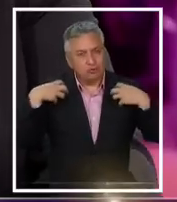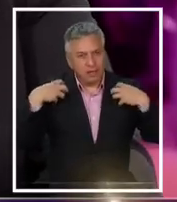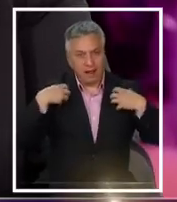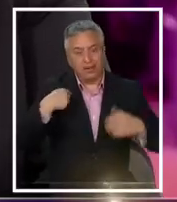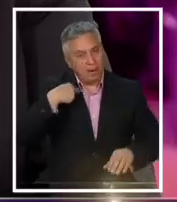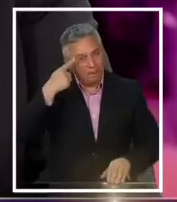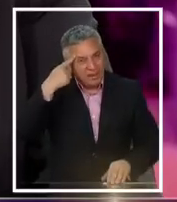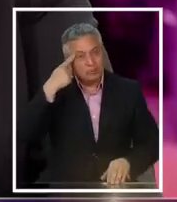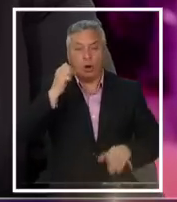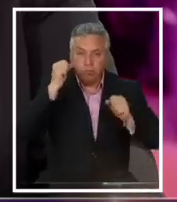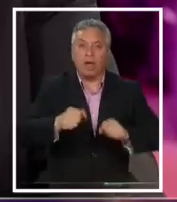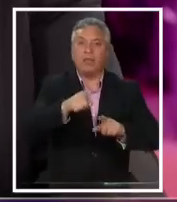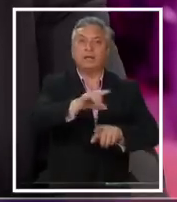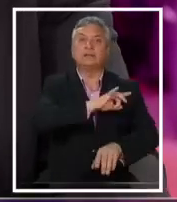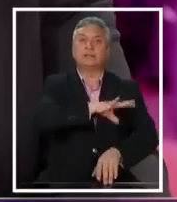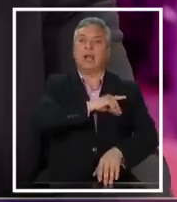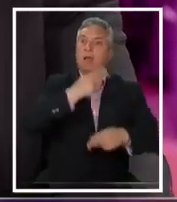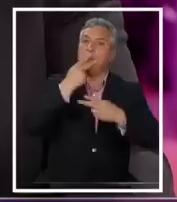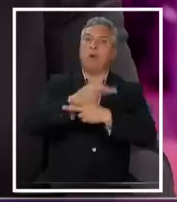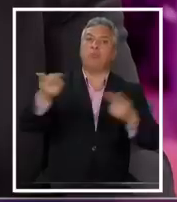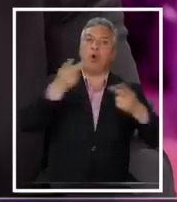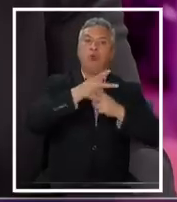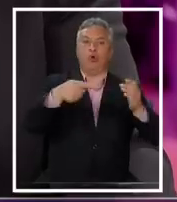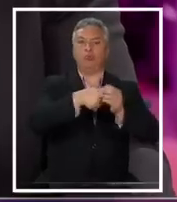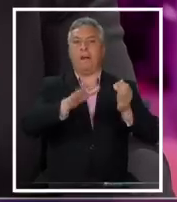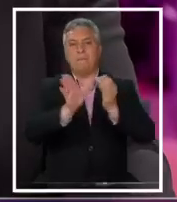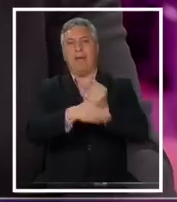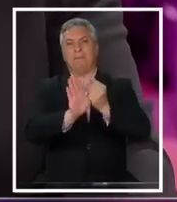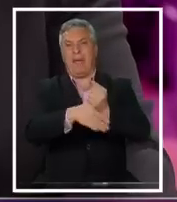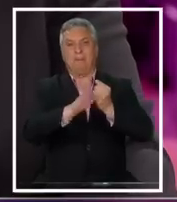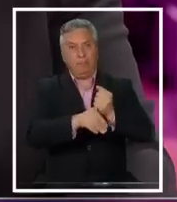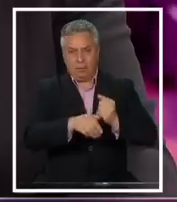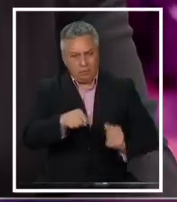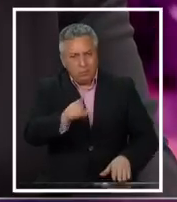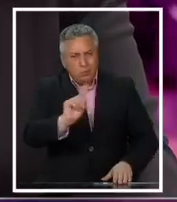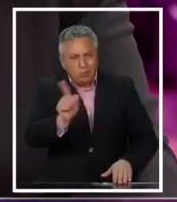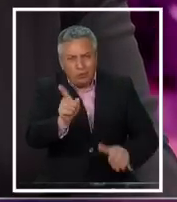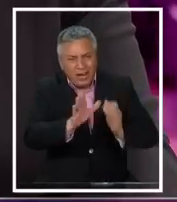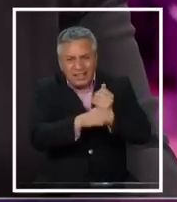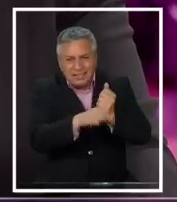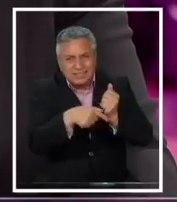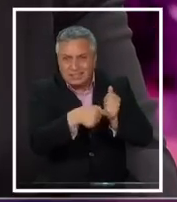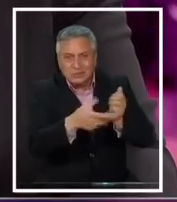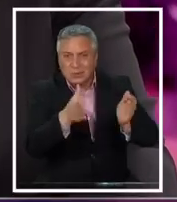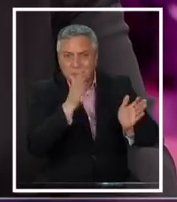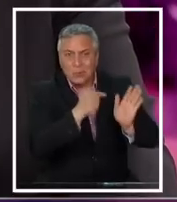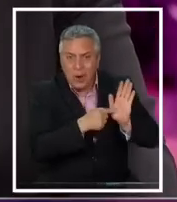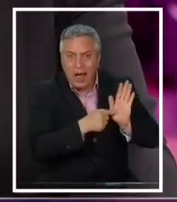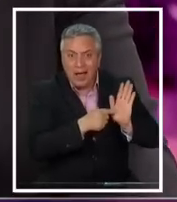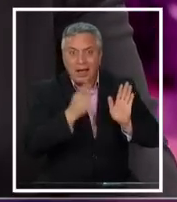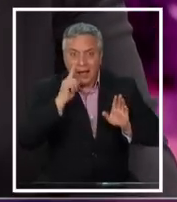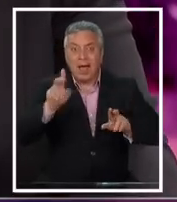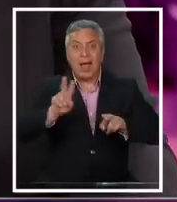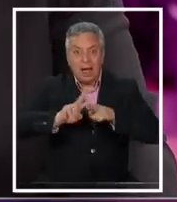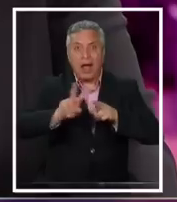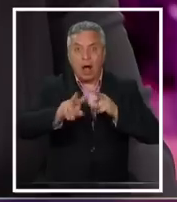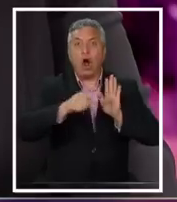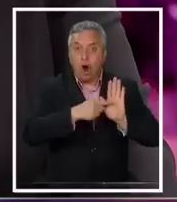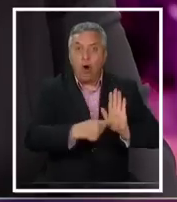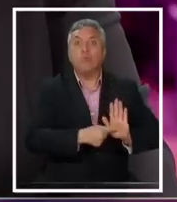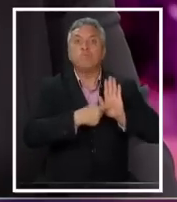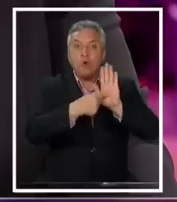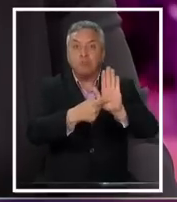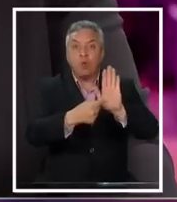seguir diciéndole al país que la Constitución es una trampa, porque eso no es así. Esta Constitución fue hecha... La propuesta. La